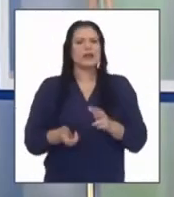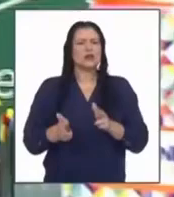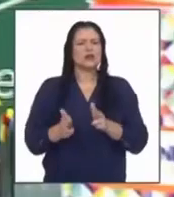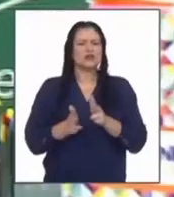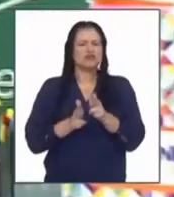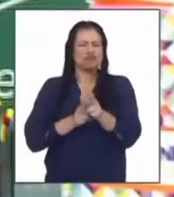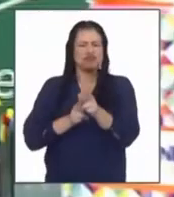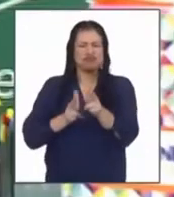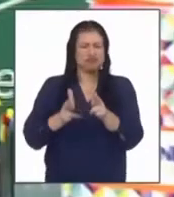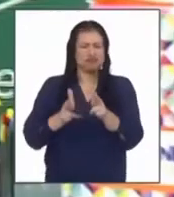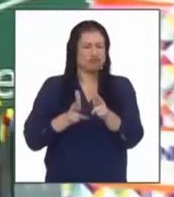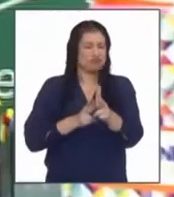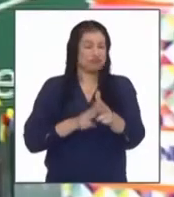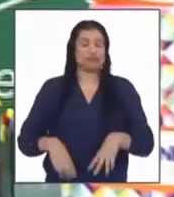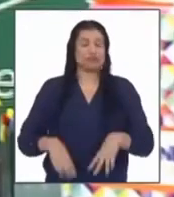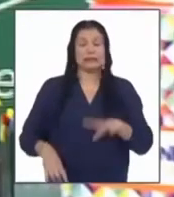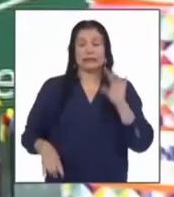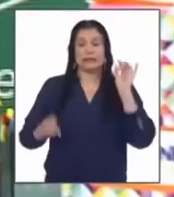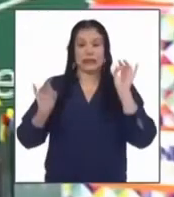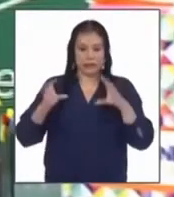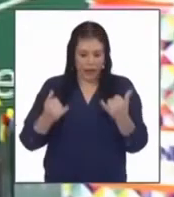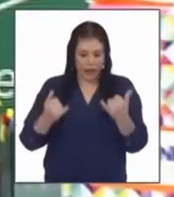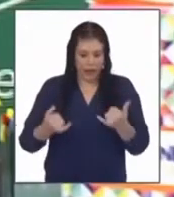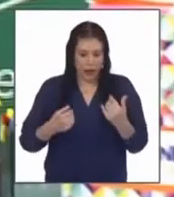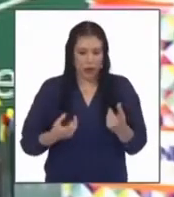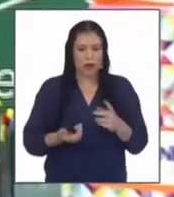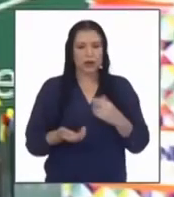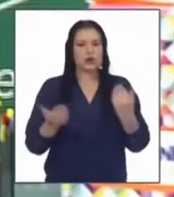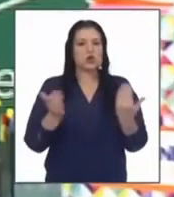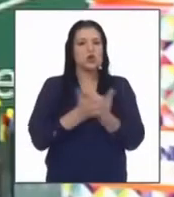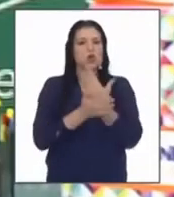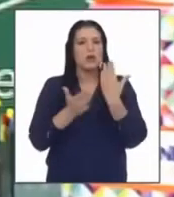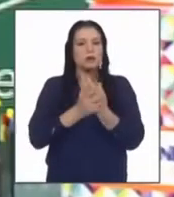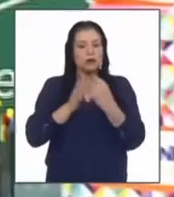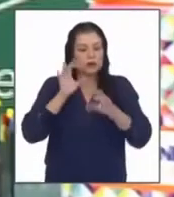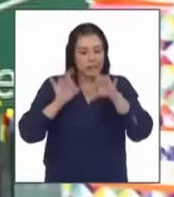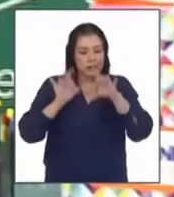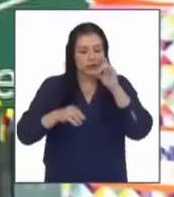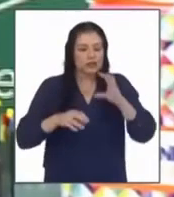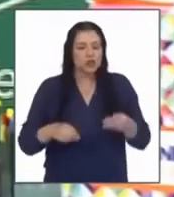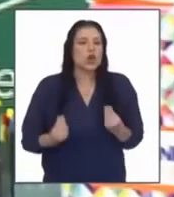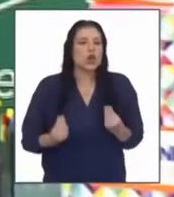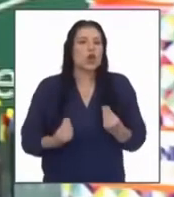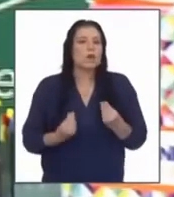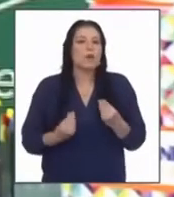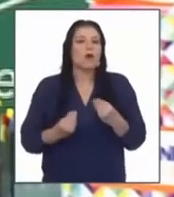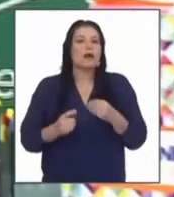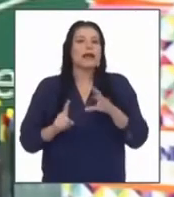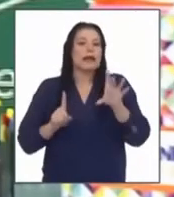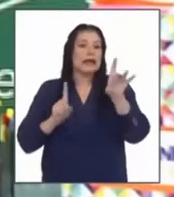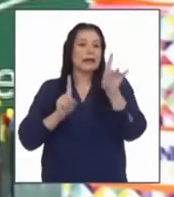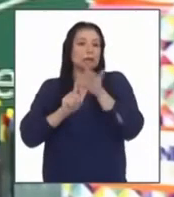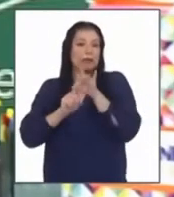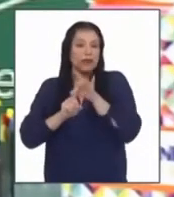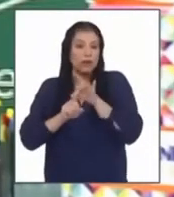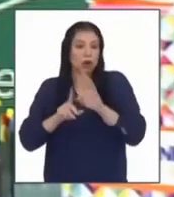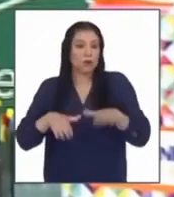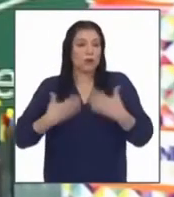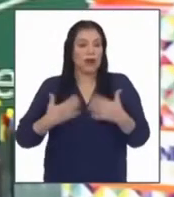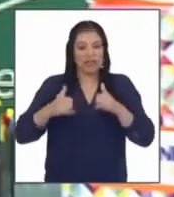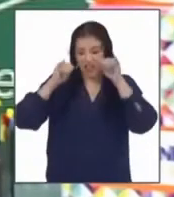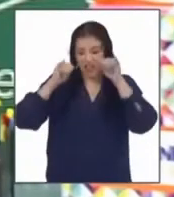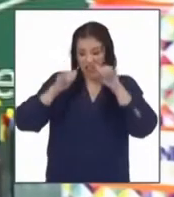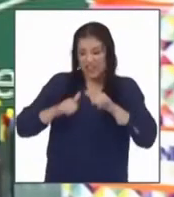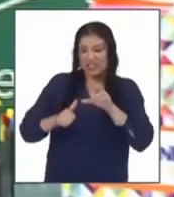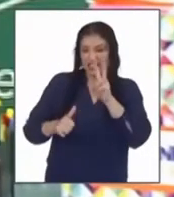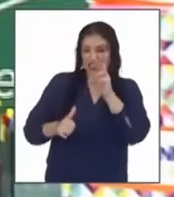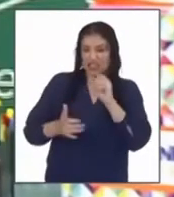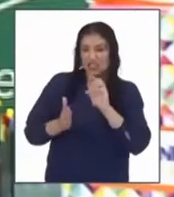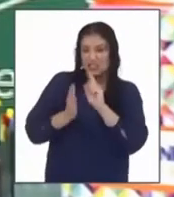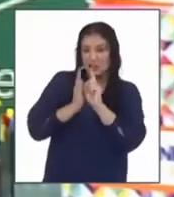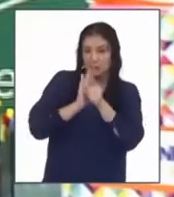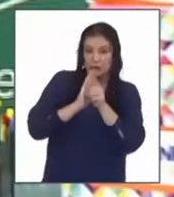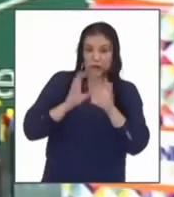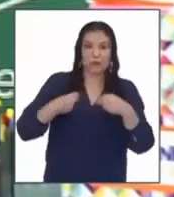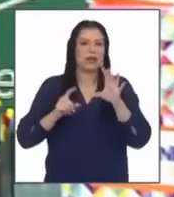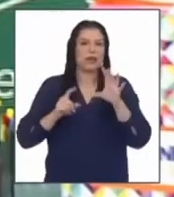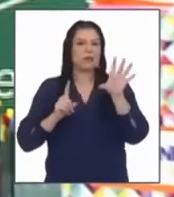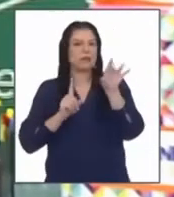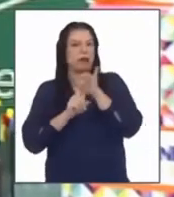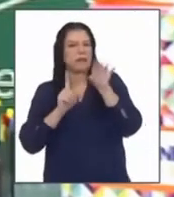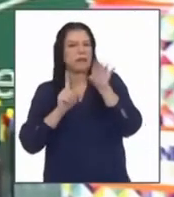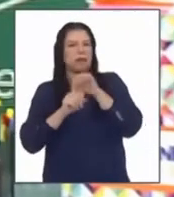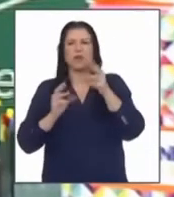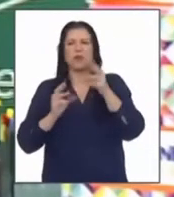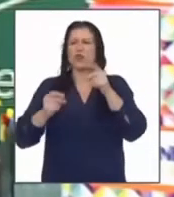caótico ahora nos preparamos para un nuevo tránsito a partir de los descubrimientos de cómo el virus puede flotar por 30 minutos y puede contagiar a